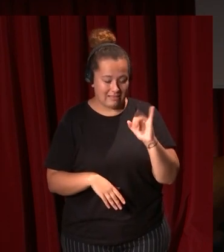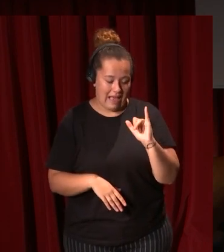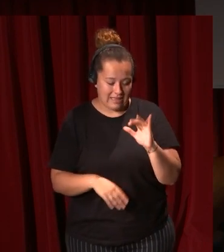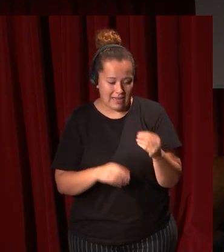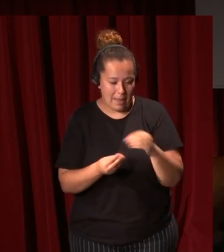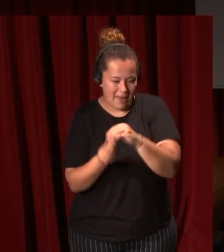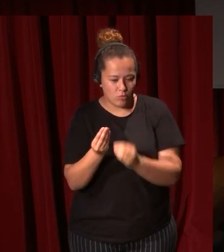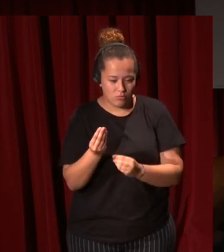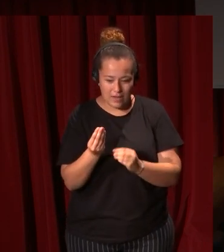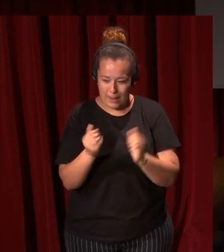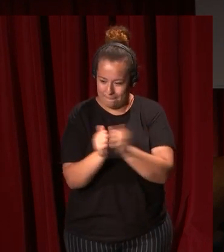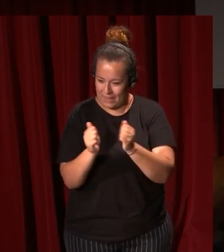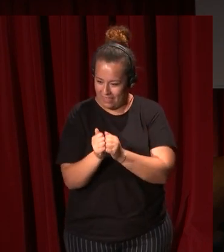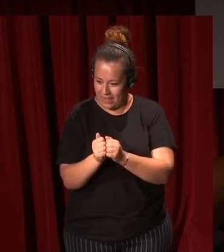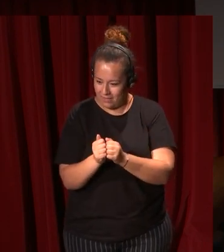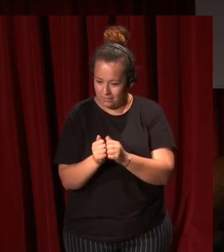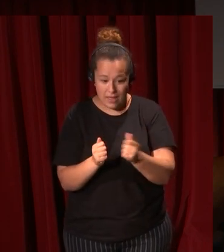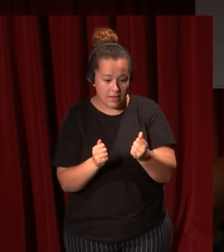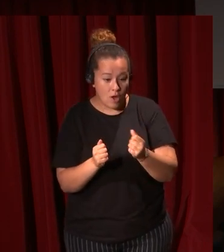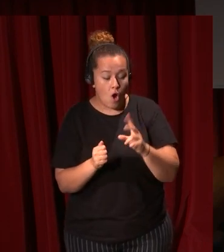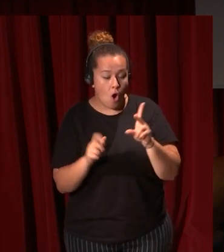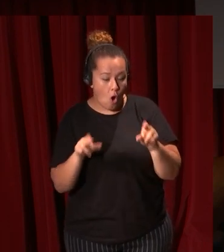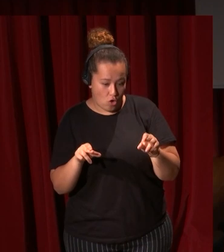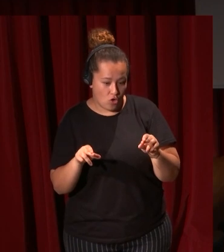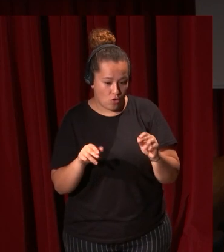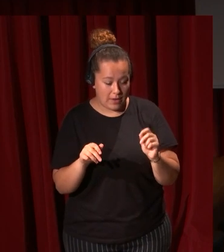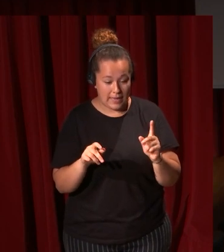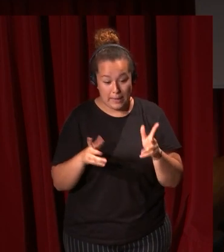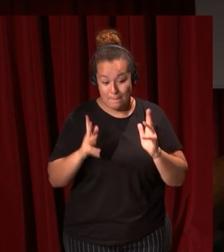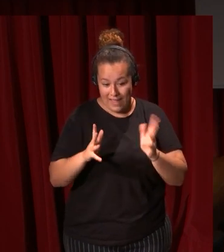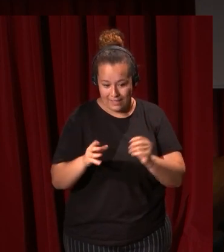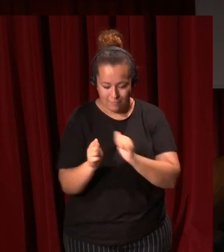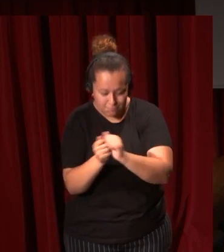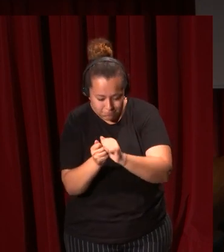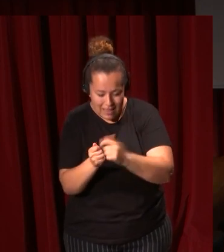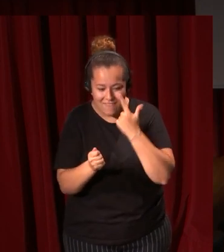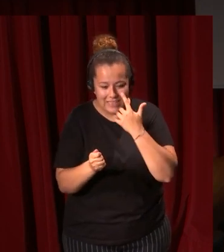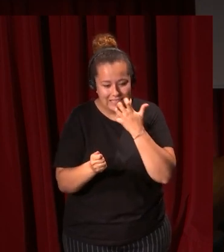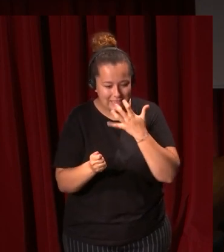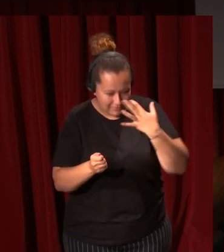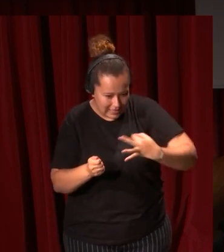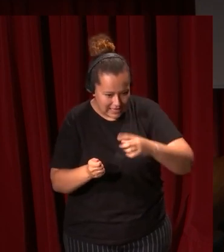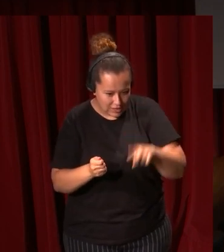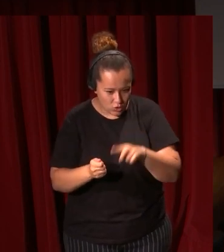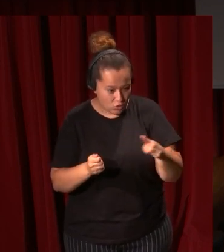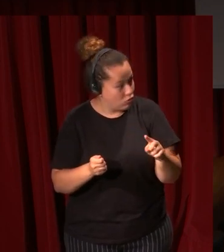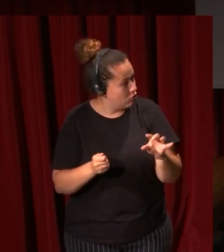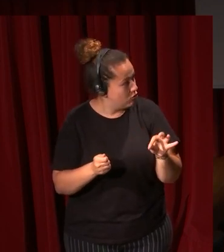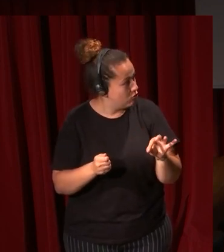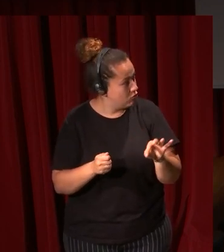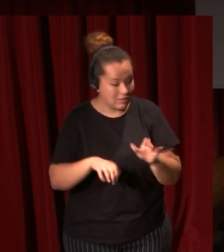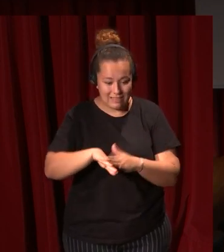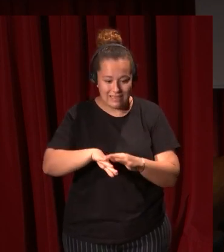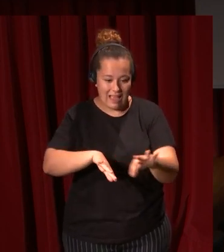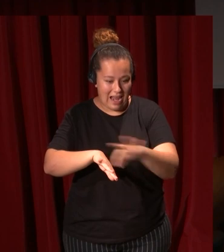sobre la cual rayan el oro y la plata para comprobar su nobleza si son auténticos o no en la mano derecha tiene un anillo a la